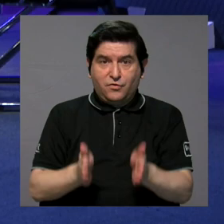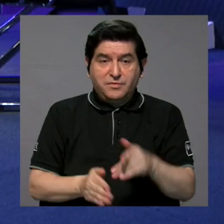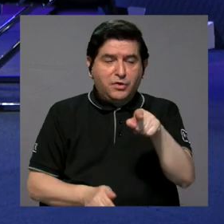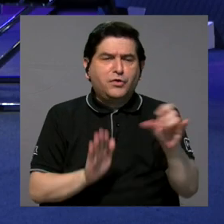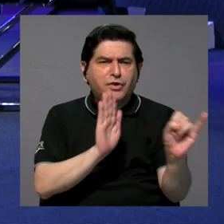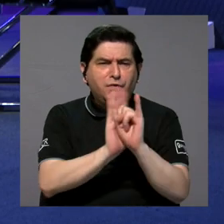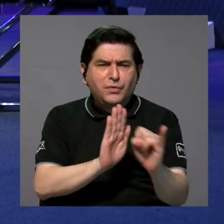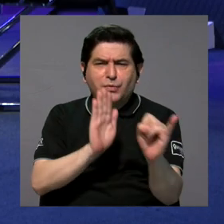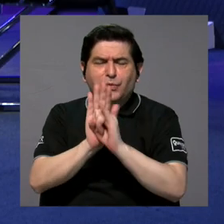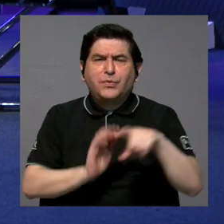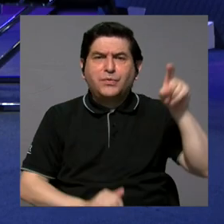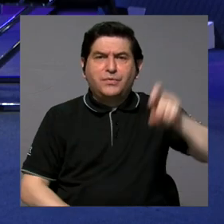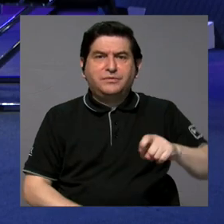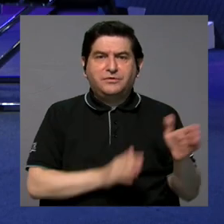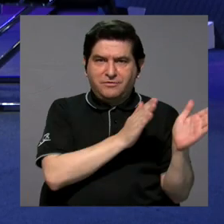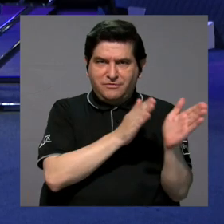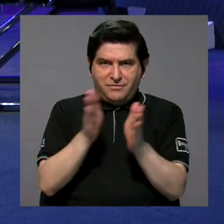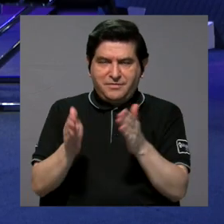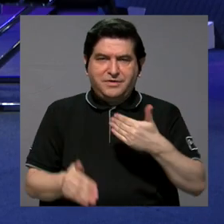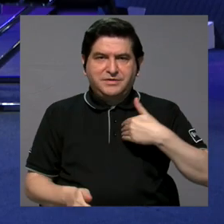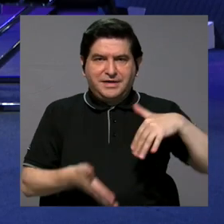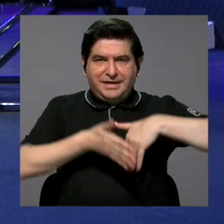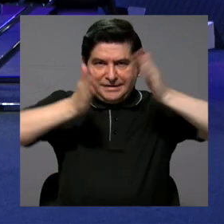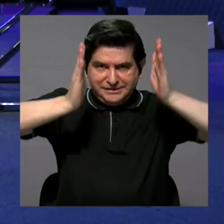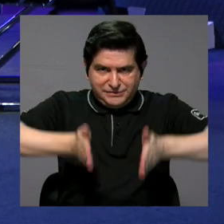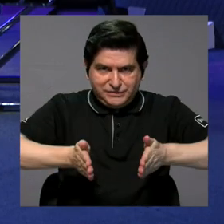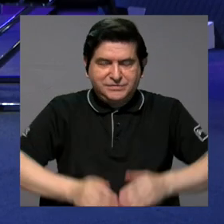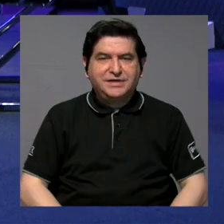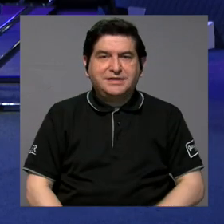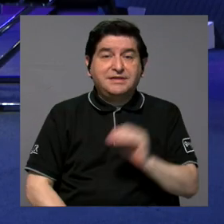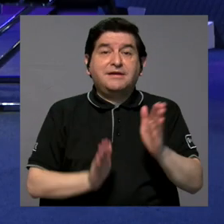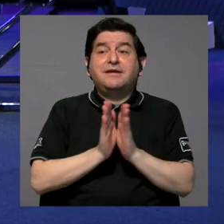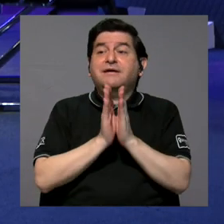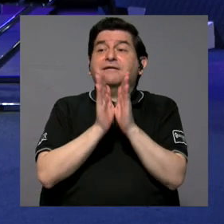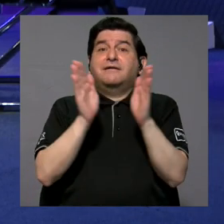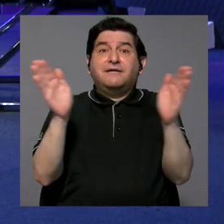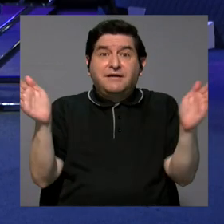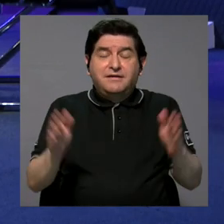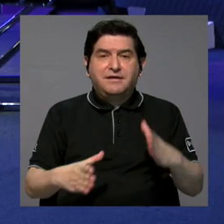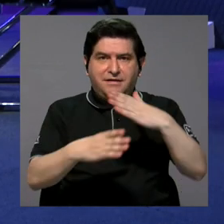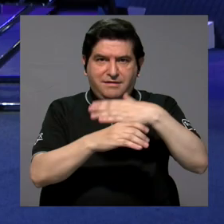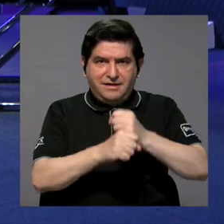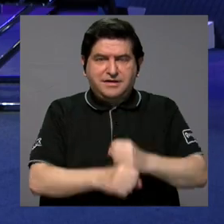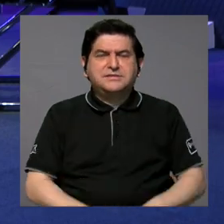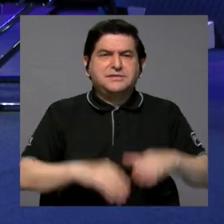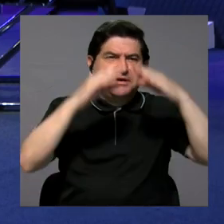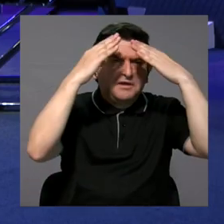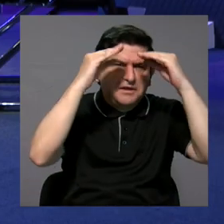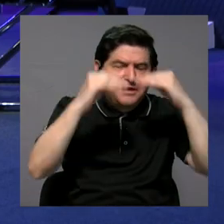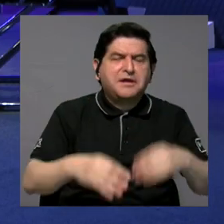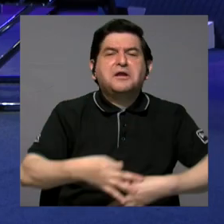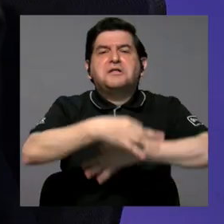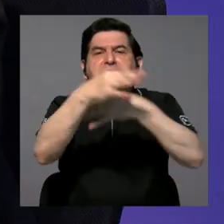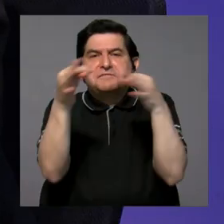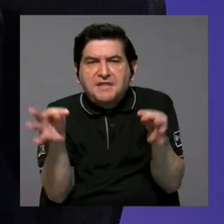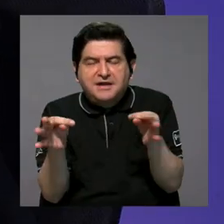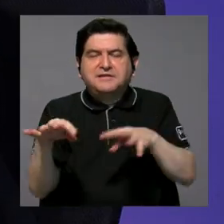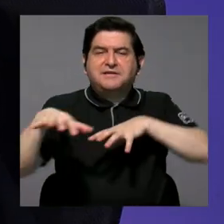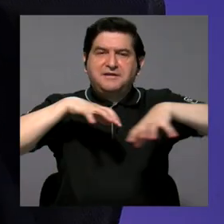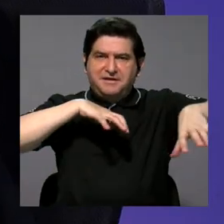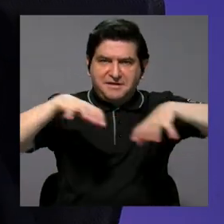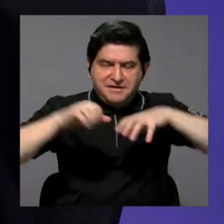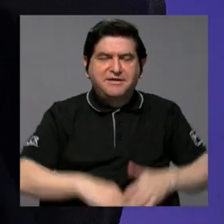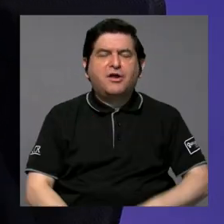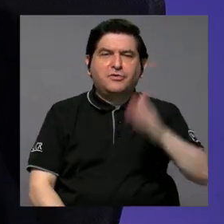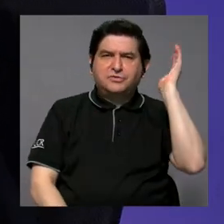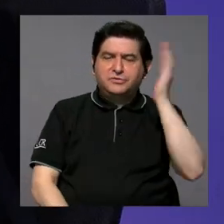identifican las necesidades de formación que tienen sus estudiantes y de manera generalizada se hacen no solo cápsulas sino se hacen talleres, hacen actividades,